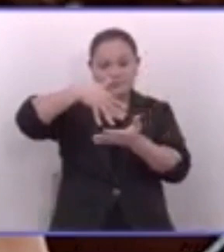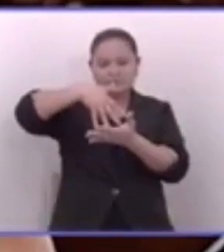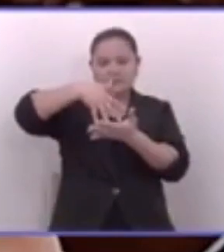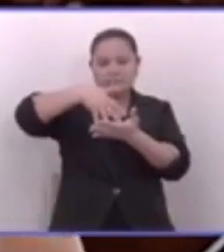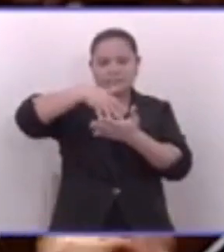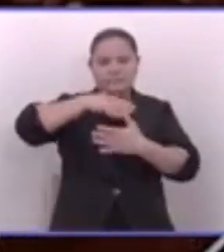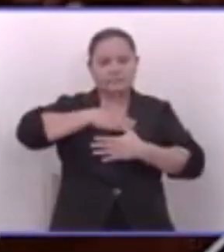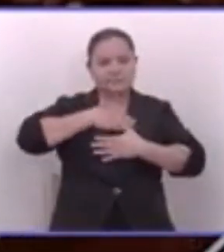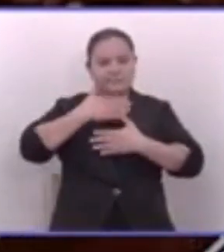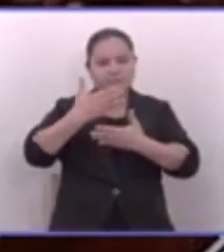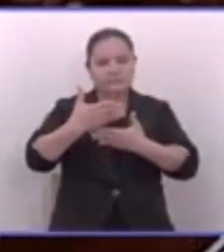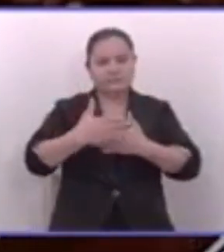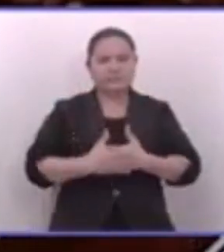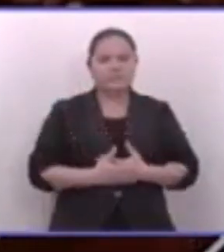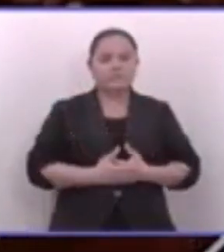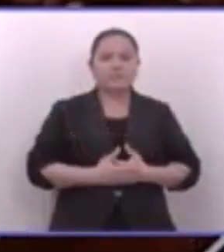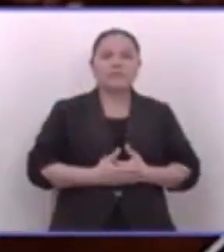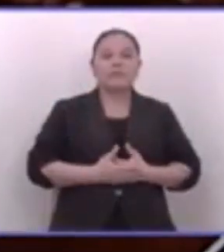el pueblo.